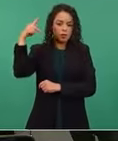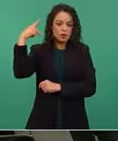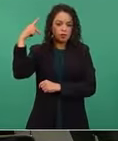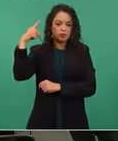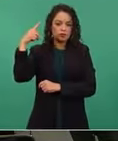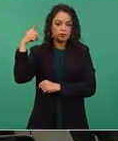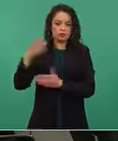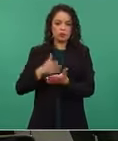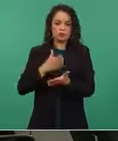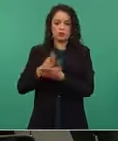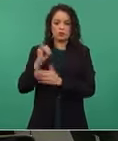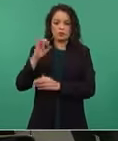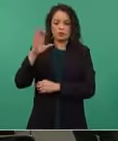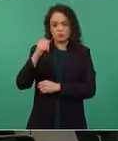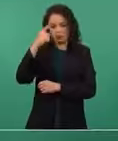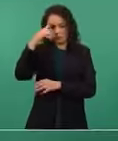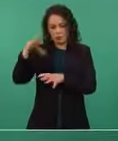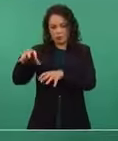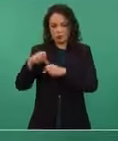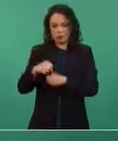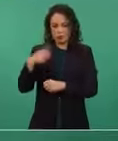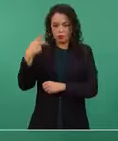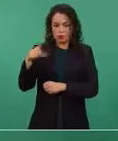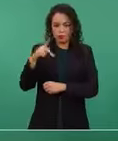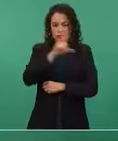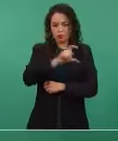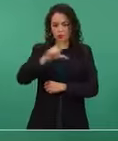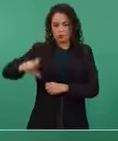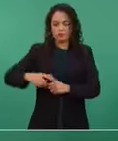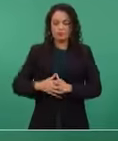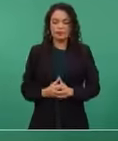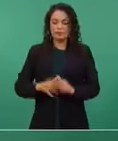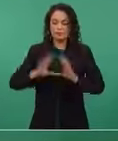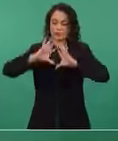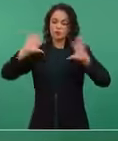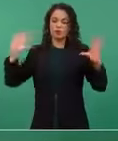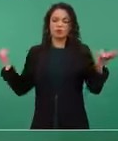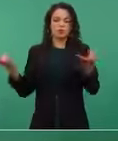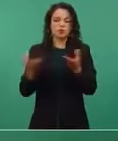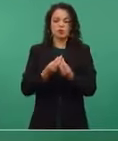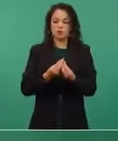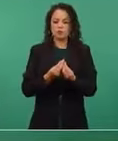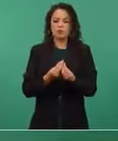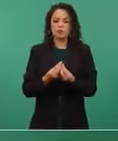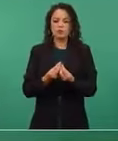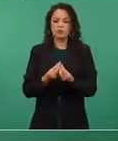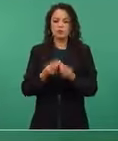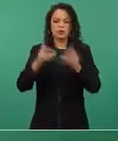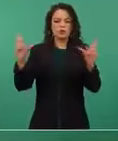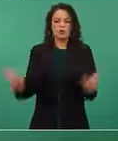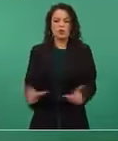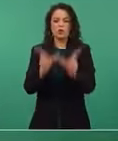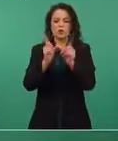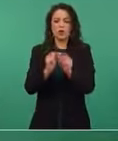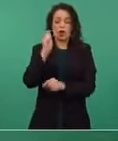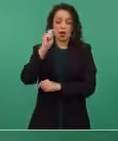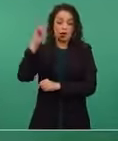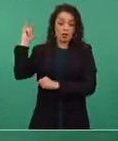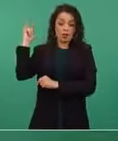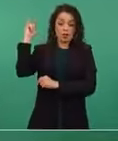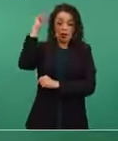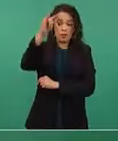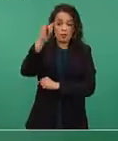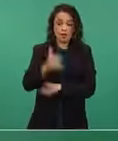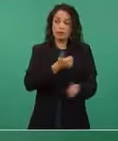ahí a Lincoln a recoger sus dosis. En un total general, o el resumen, por vía aérea se